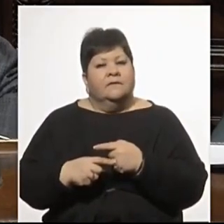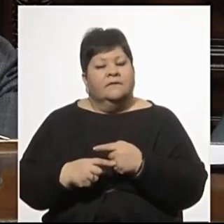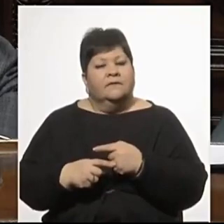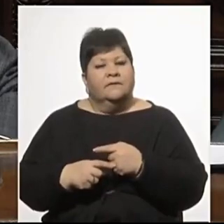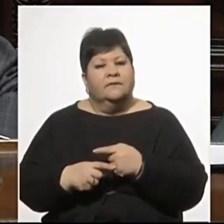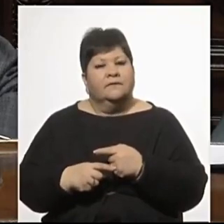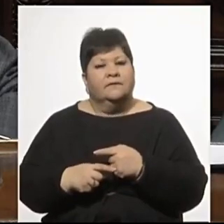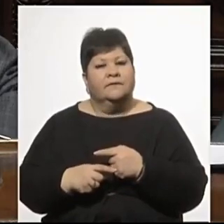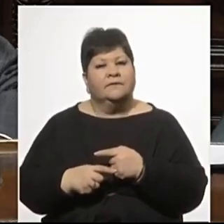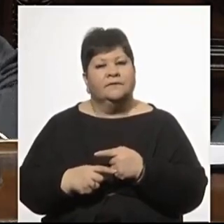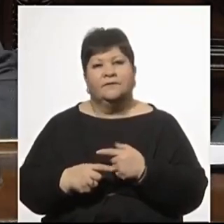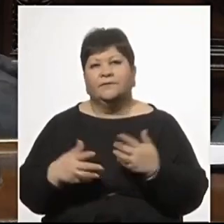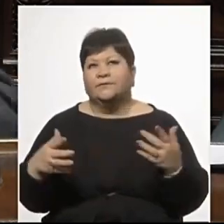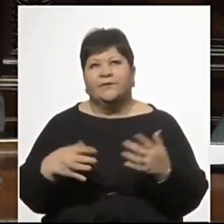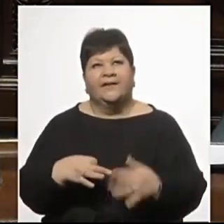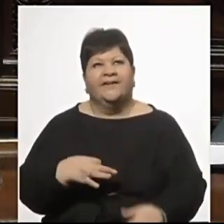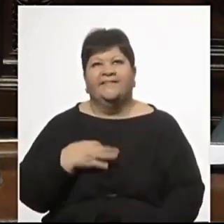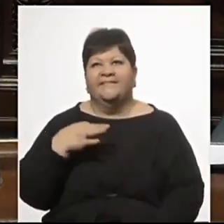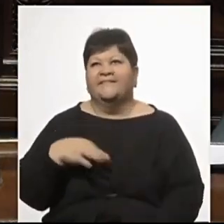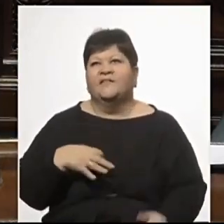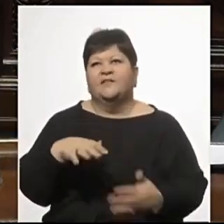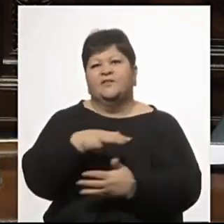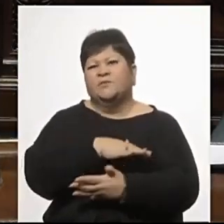he pasado de todo en la vida